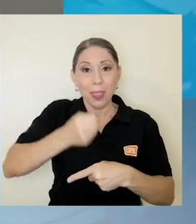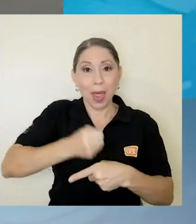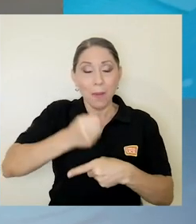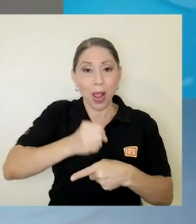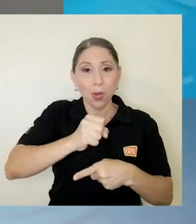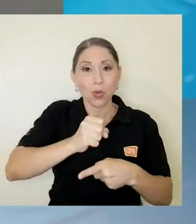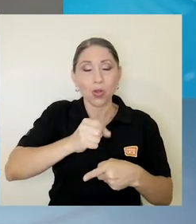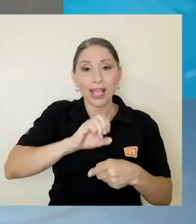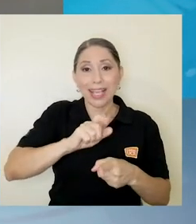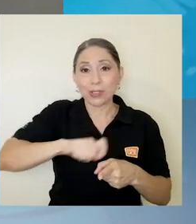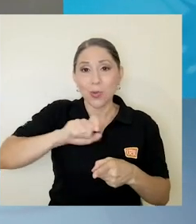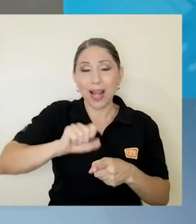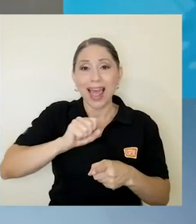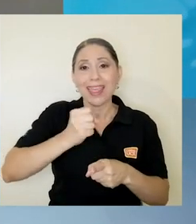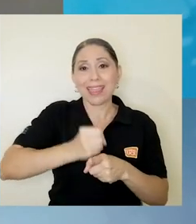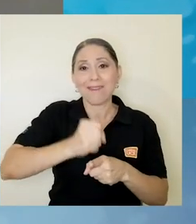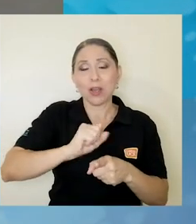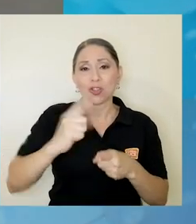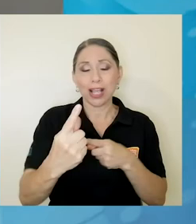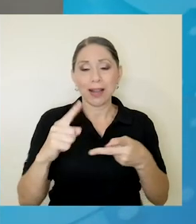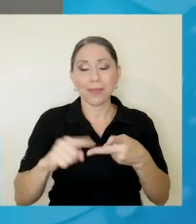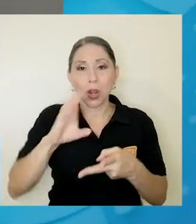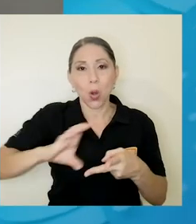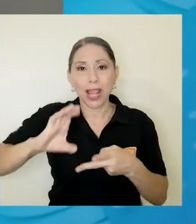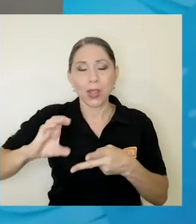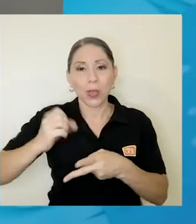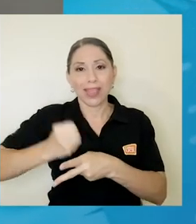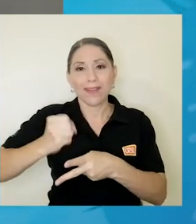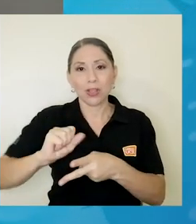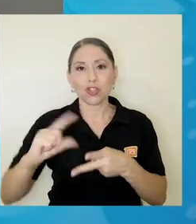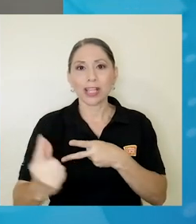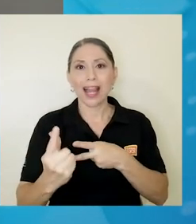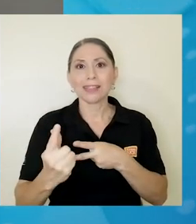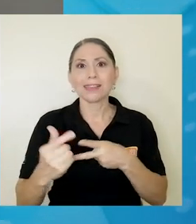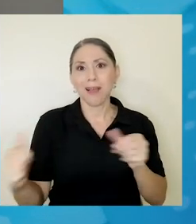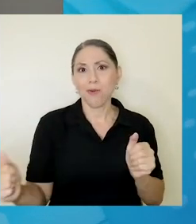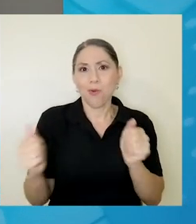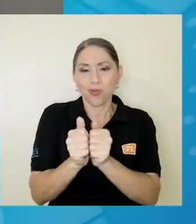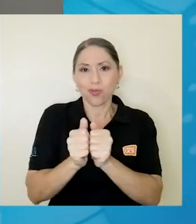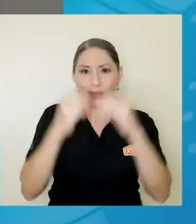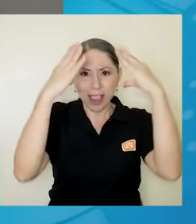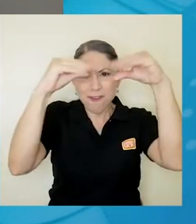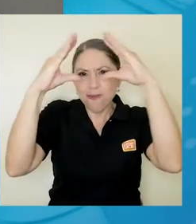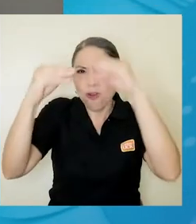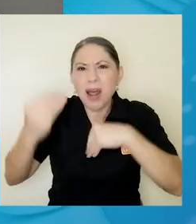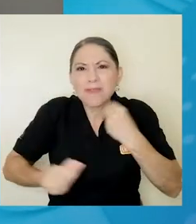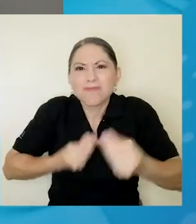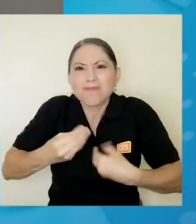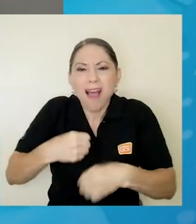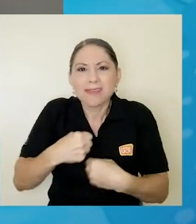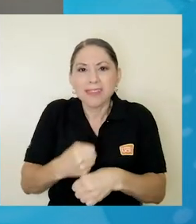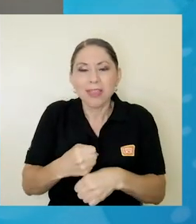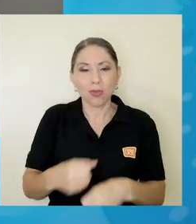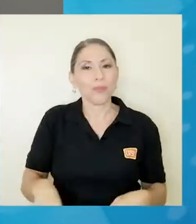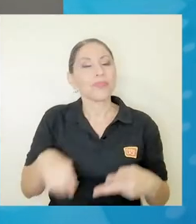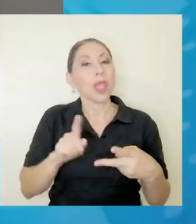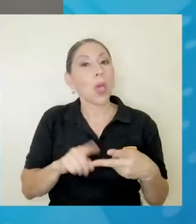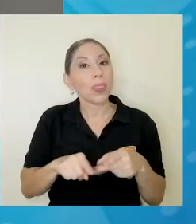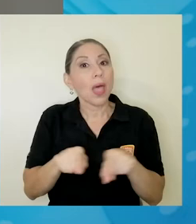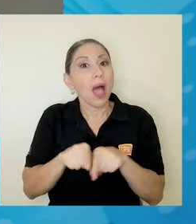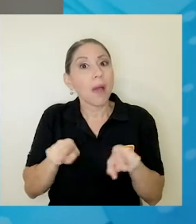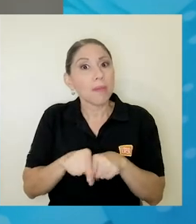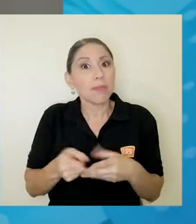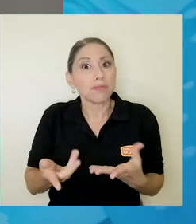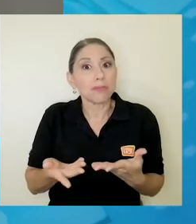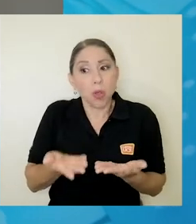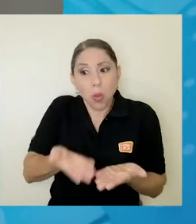y del Colegio de Trabajadores Sociales trabajando juntos en informar de lo que está haciendo el gremio en este contexto. Y dos, generar insumos